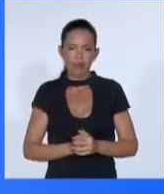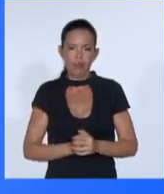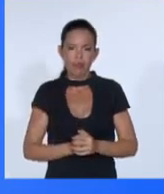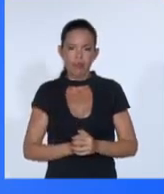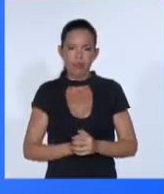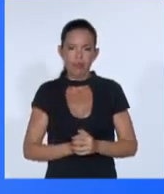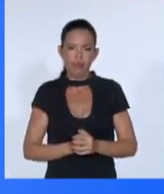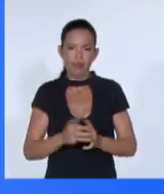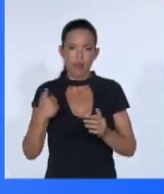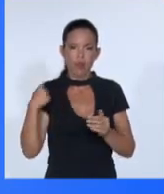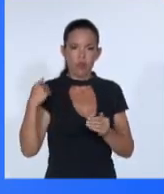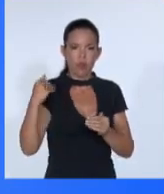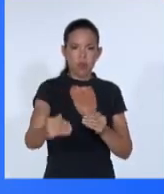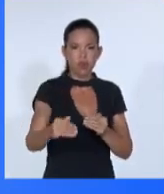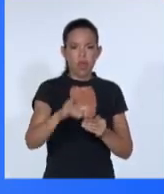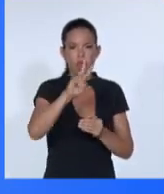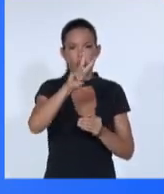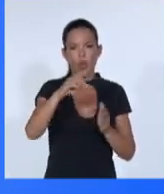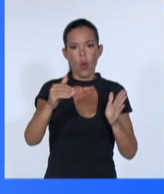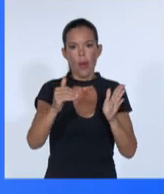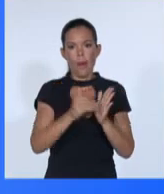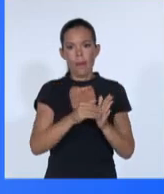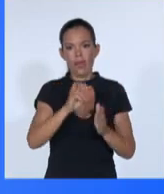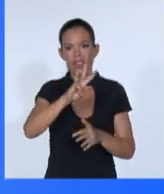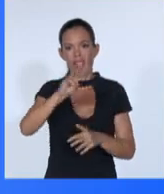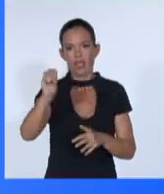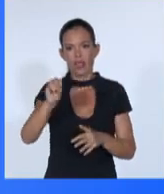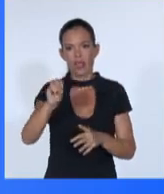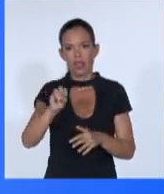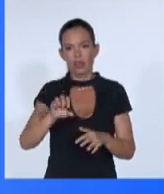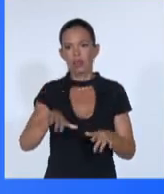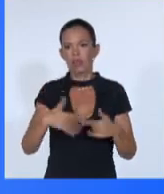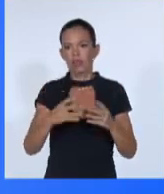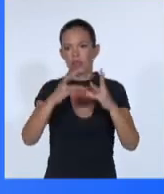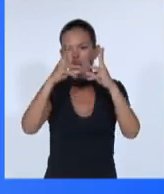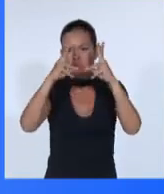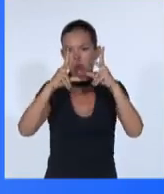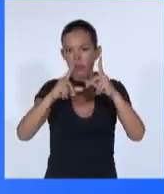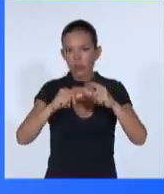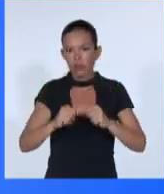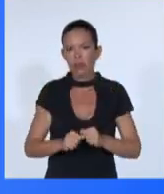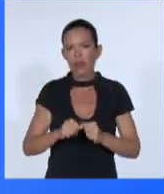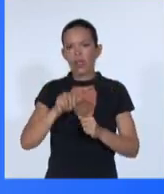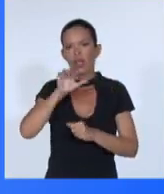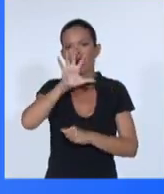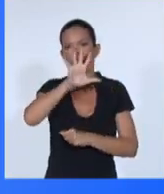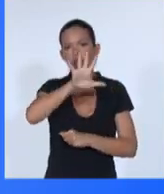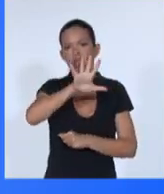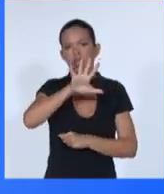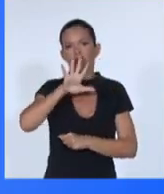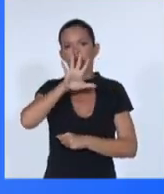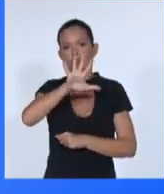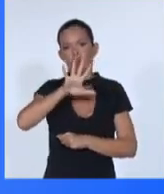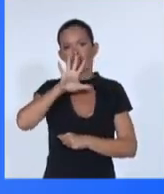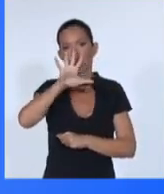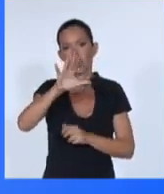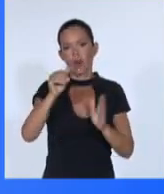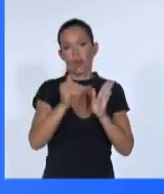con 575 millones de personas viviendo en condiciones de pobreza extrema.